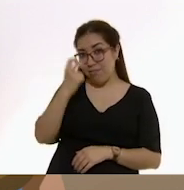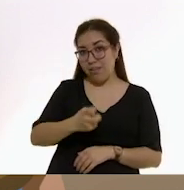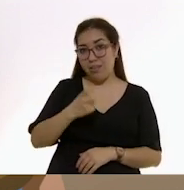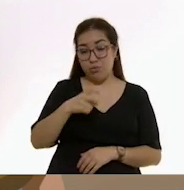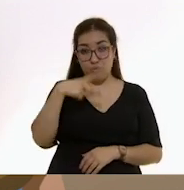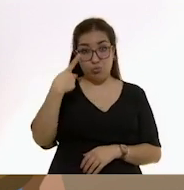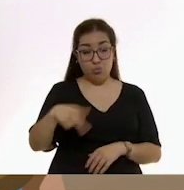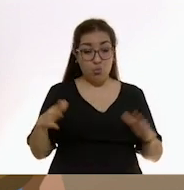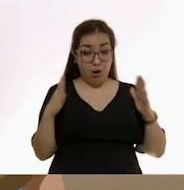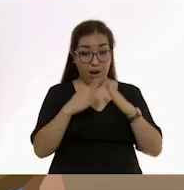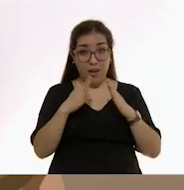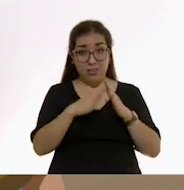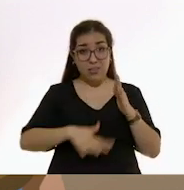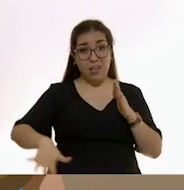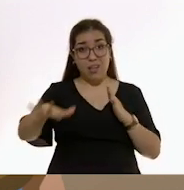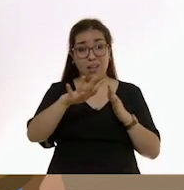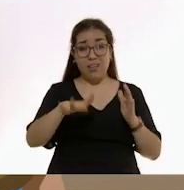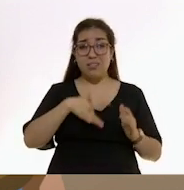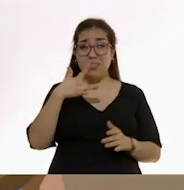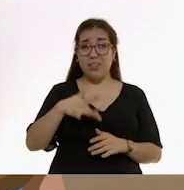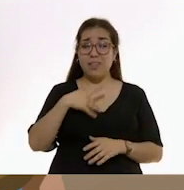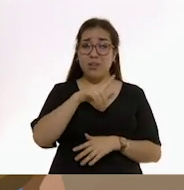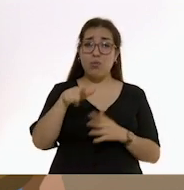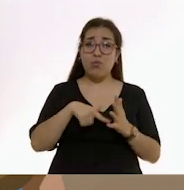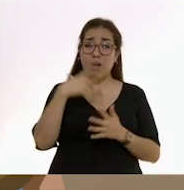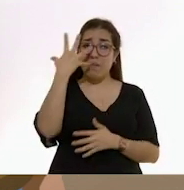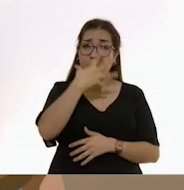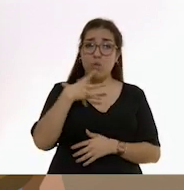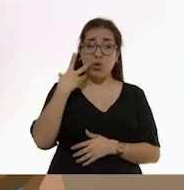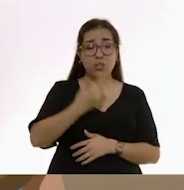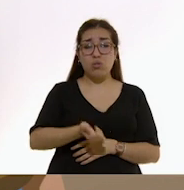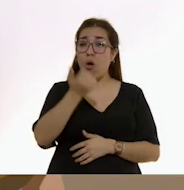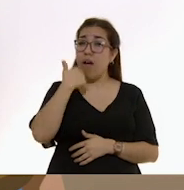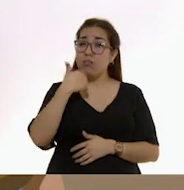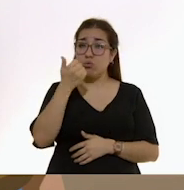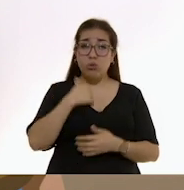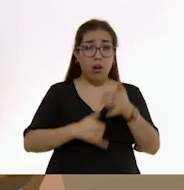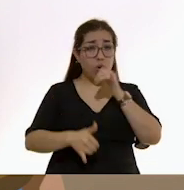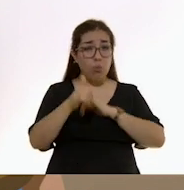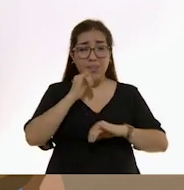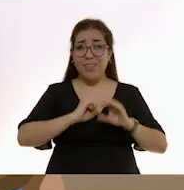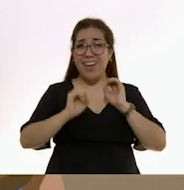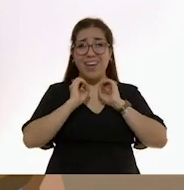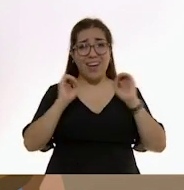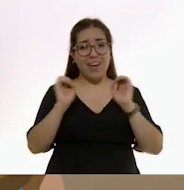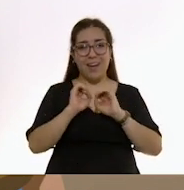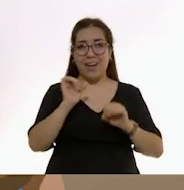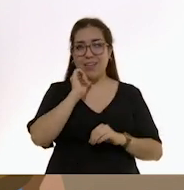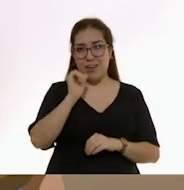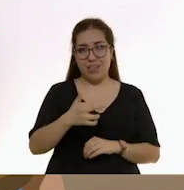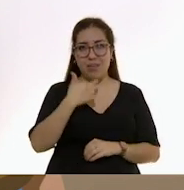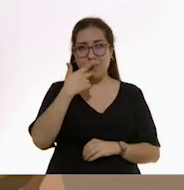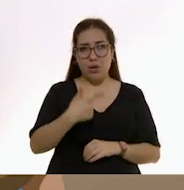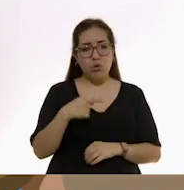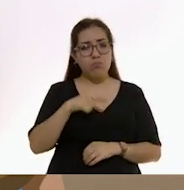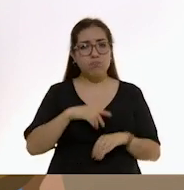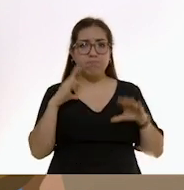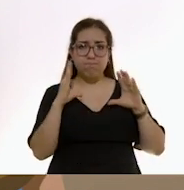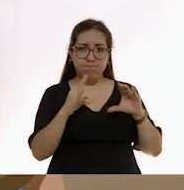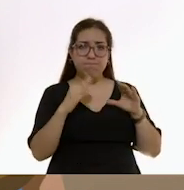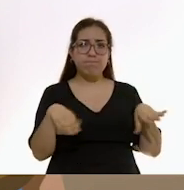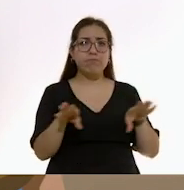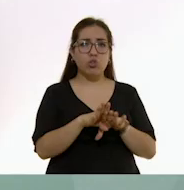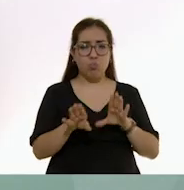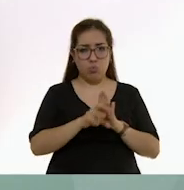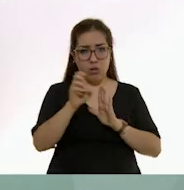su hogar en un ambiente sano, libre de bebidas azucaradas y alimentos fritos o grasosos. Enseñe con el